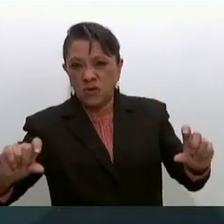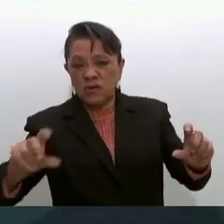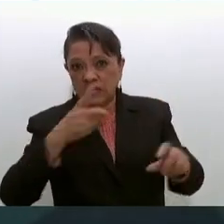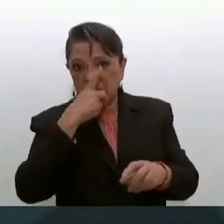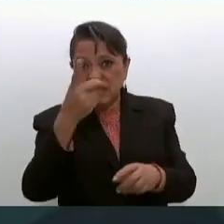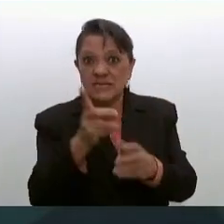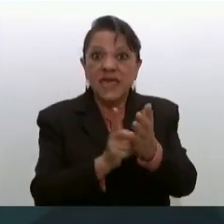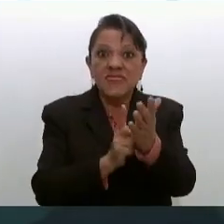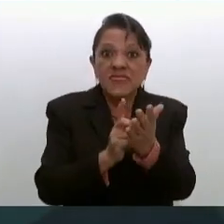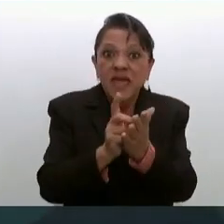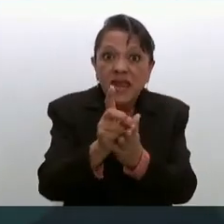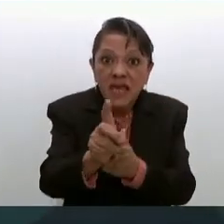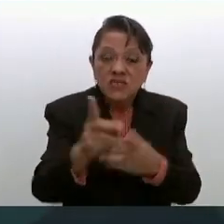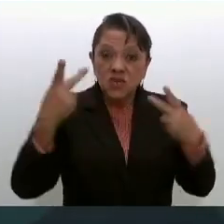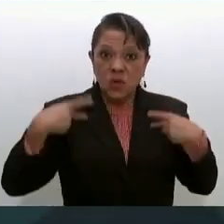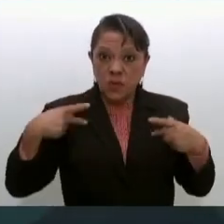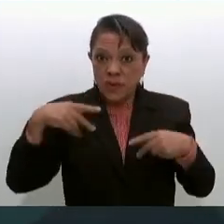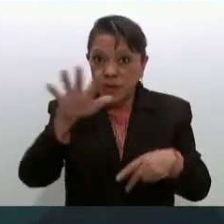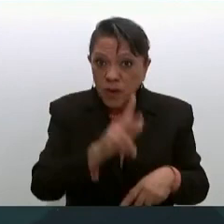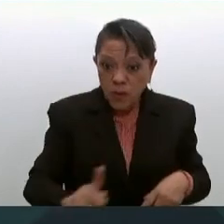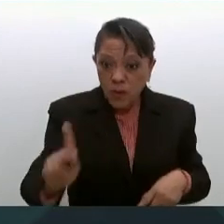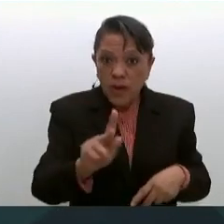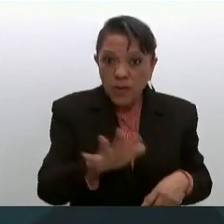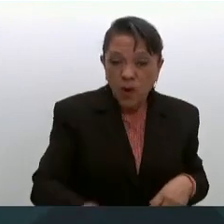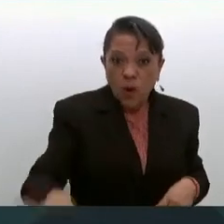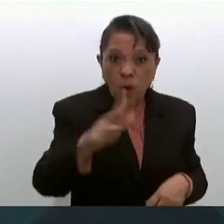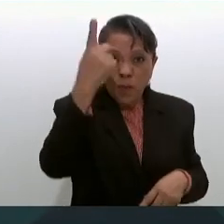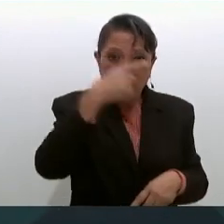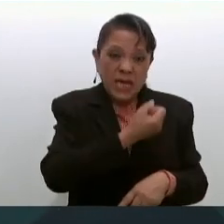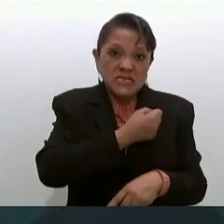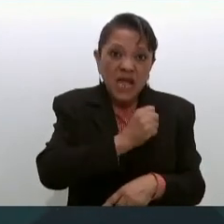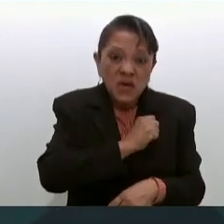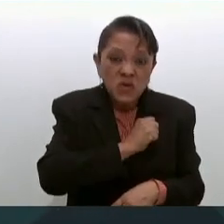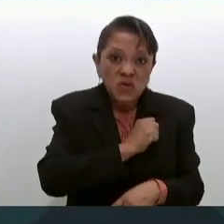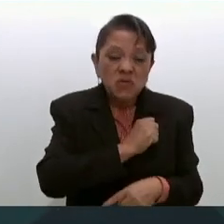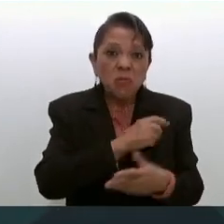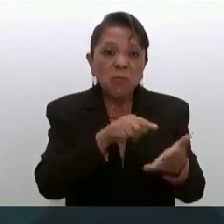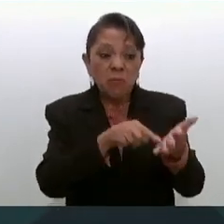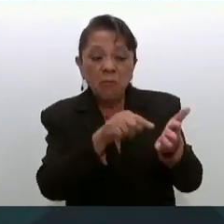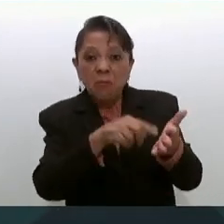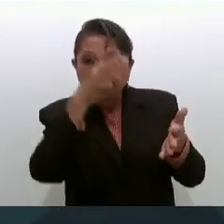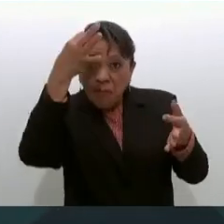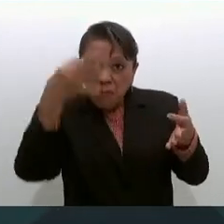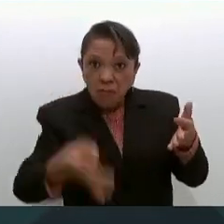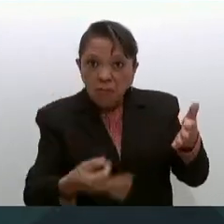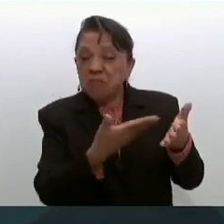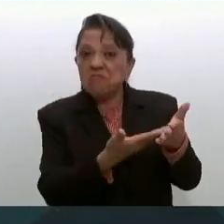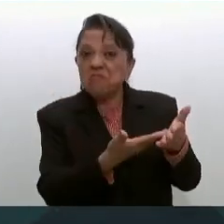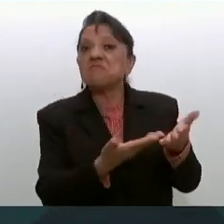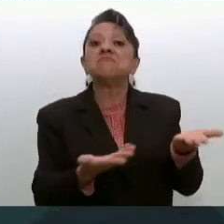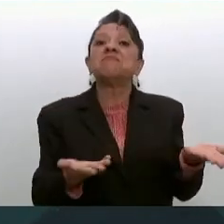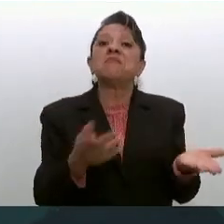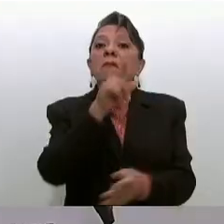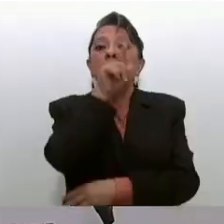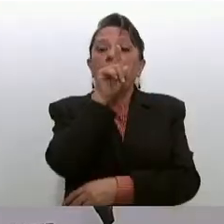pueblo a la salud no era ese el propósito de los